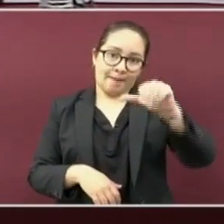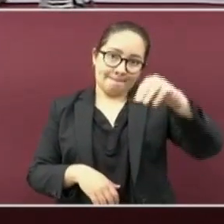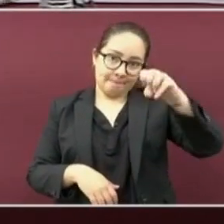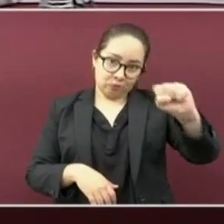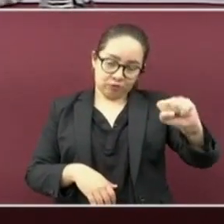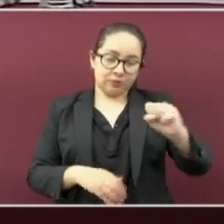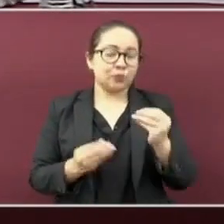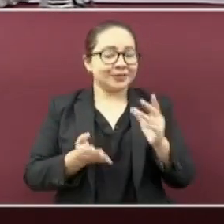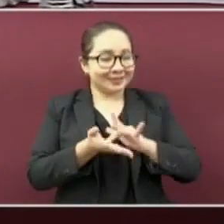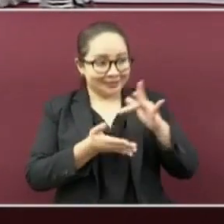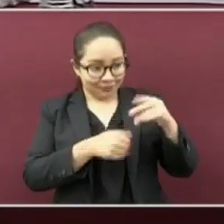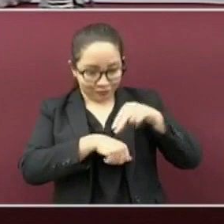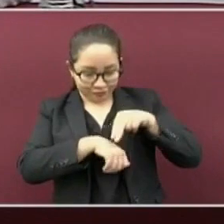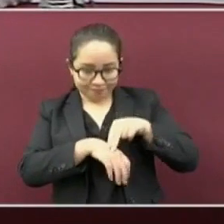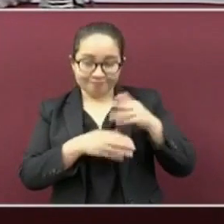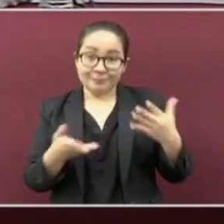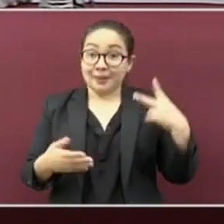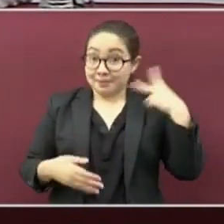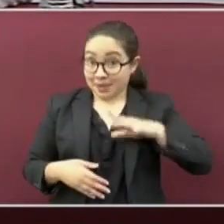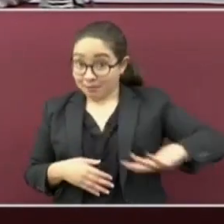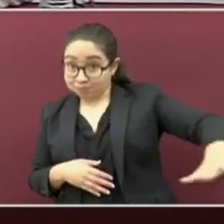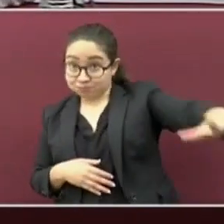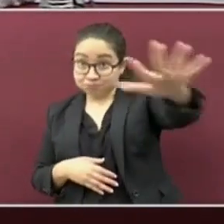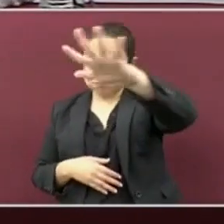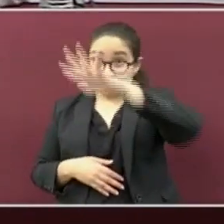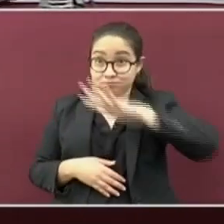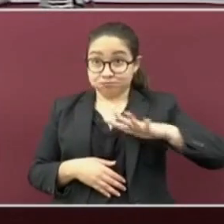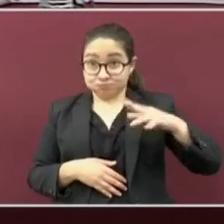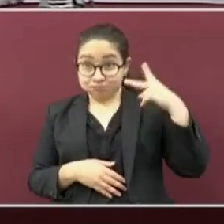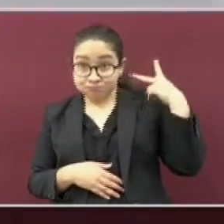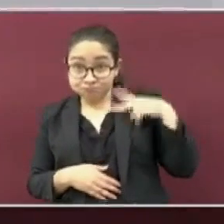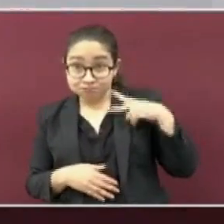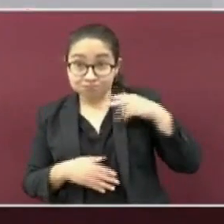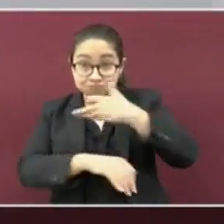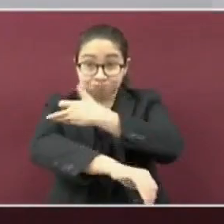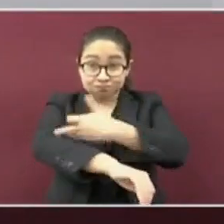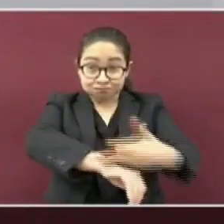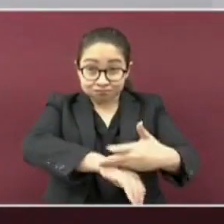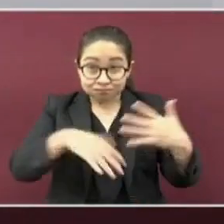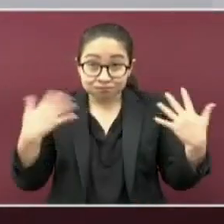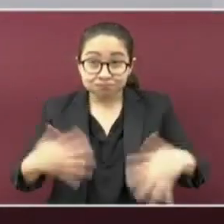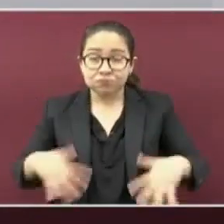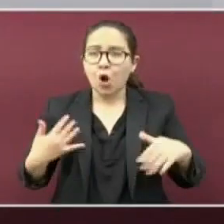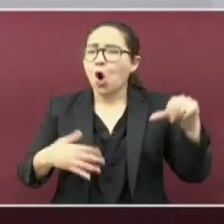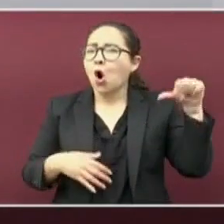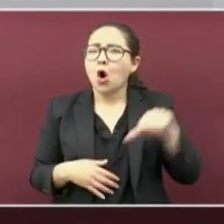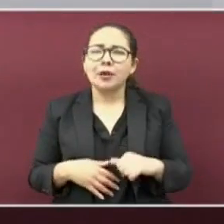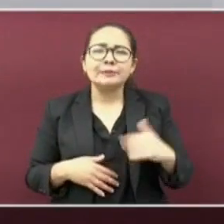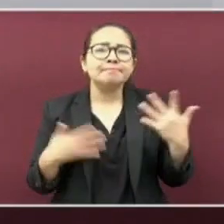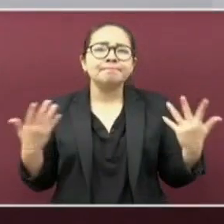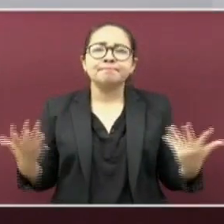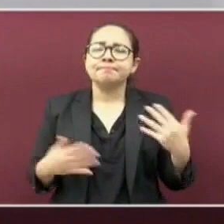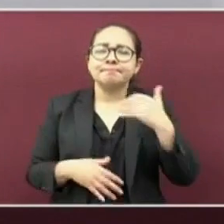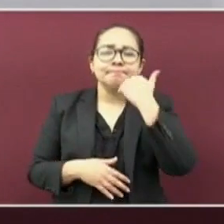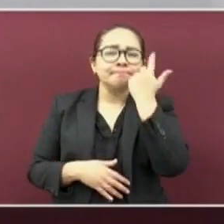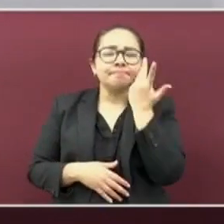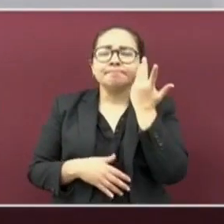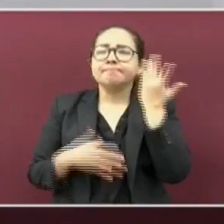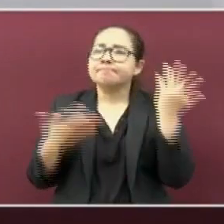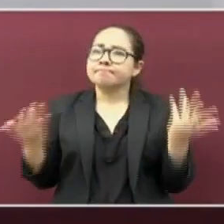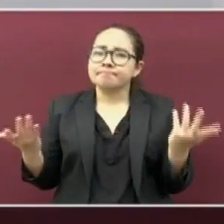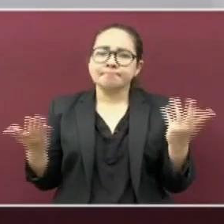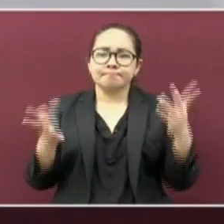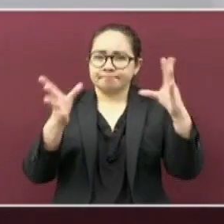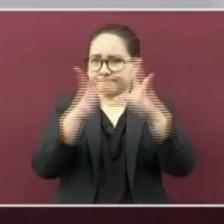doctor Bernstein. Respetable familia veracruzana, esta noche quiero referirme